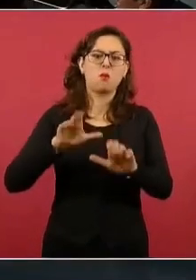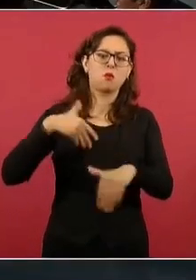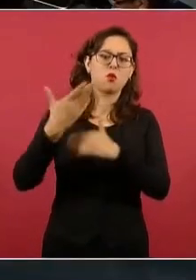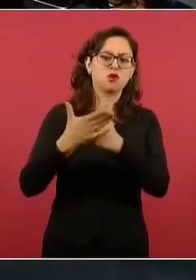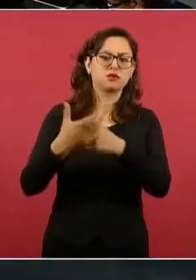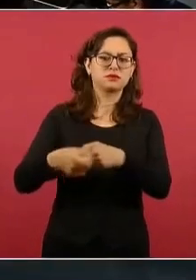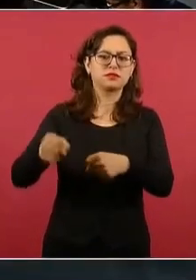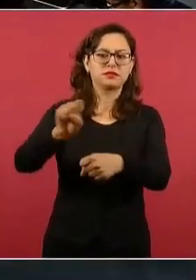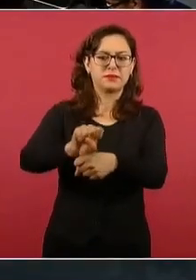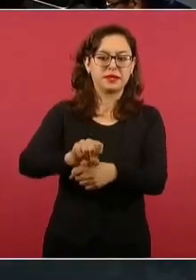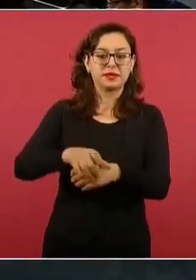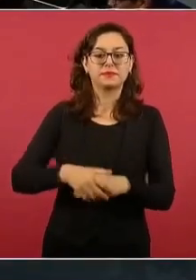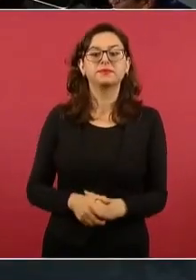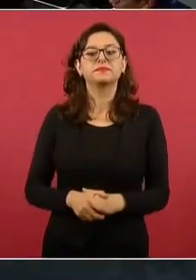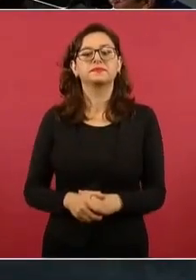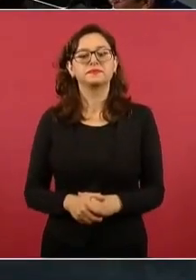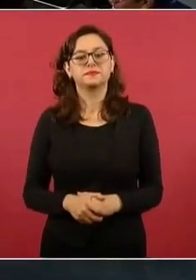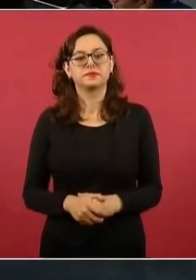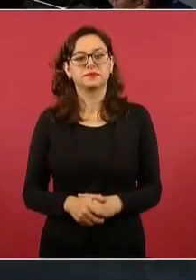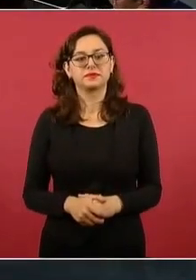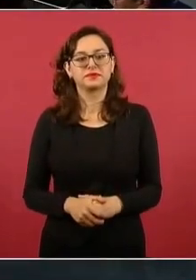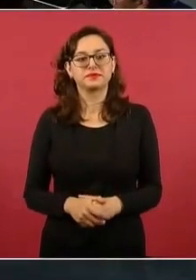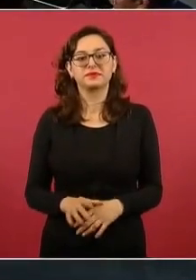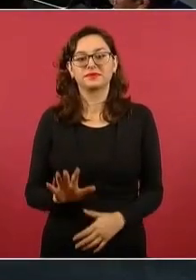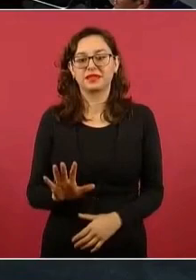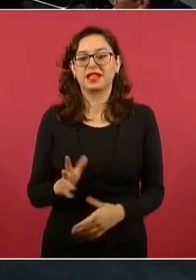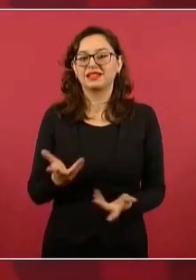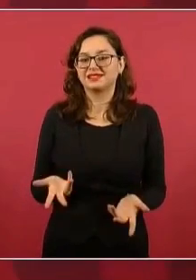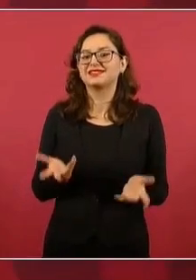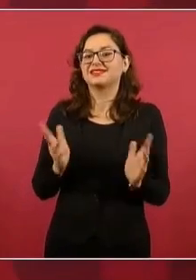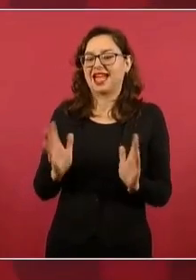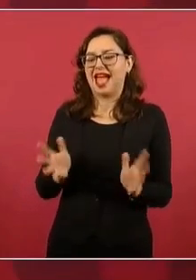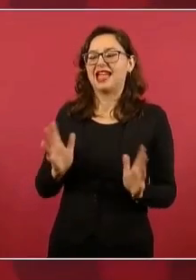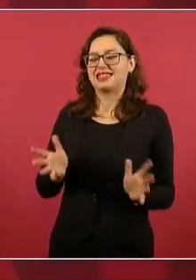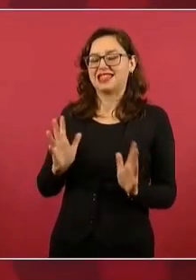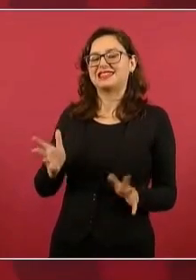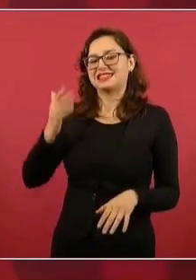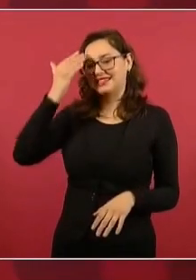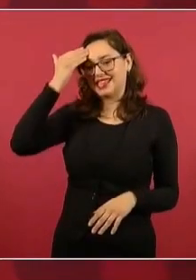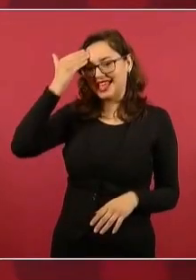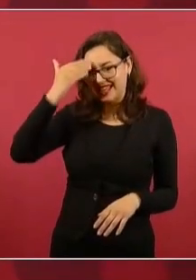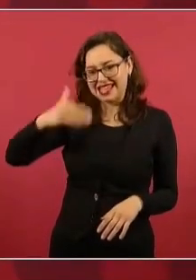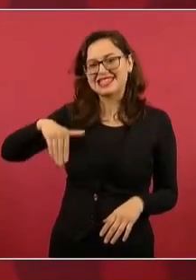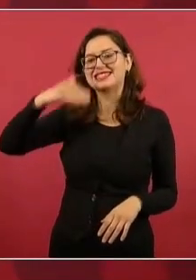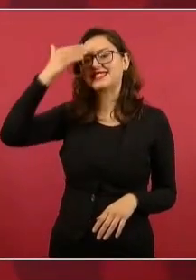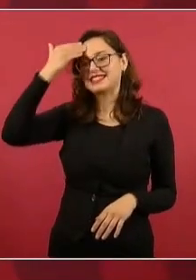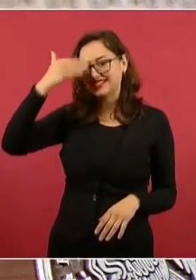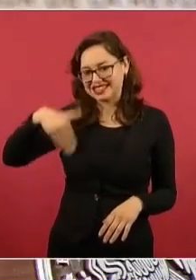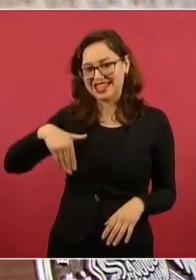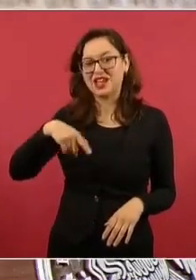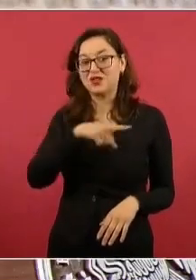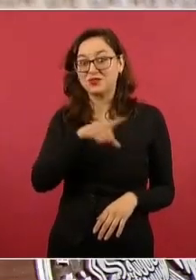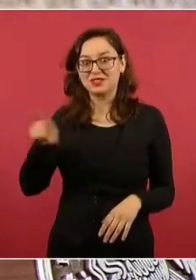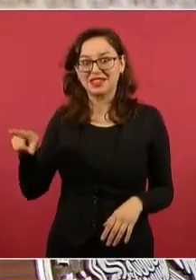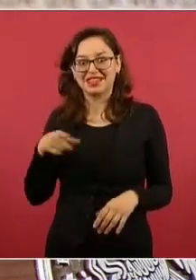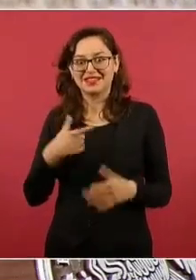Bueno, presidente, ya me imagino de ustedes porque sí van a ir,